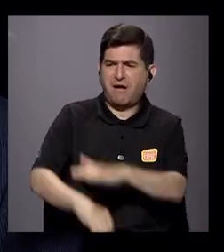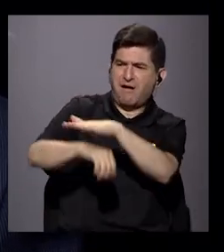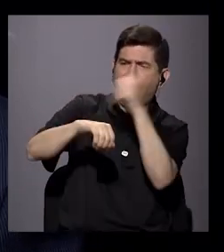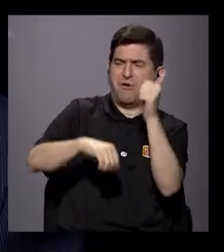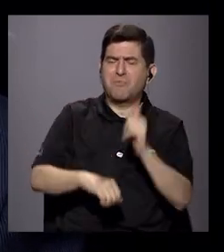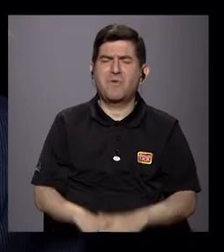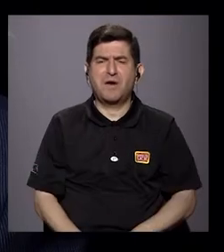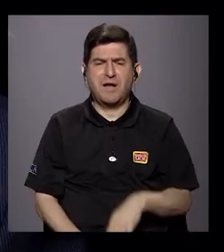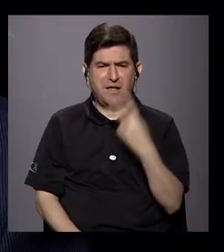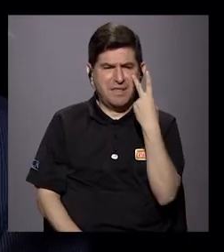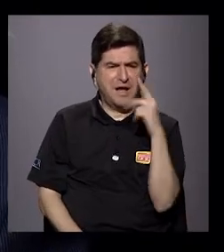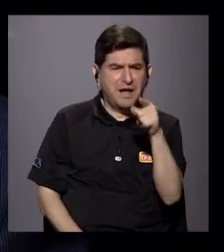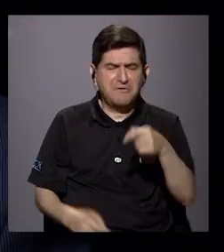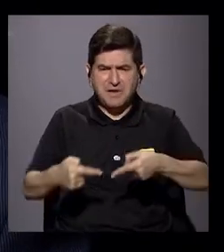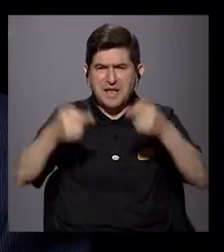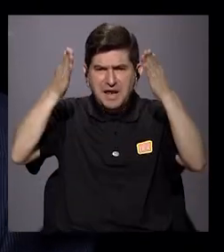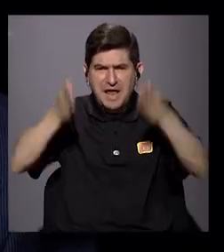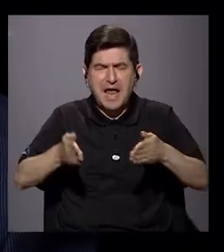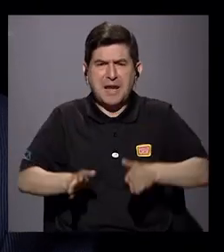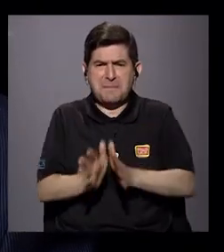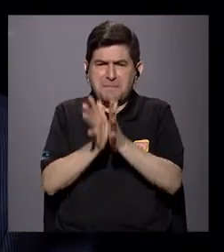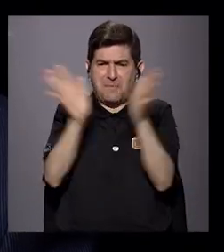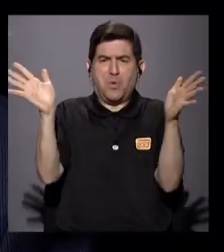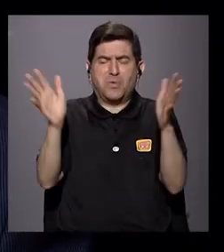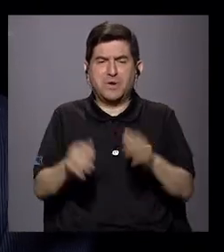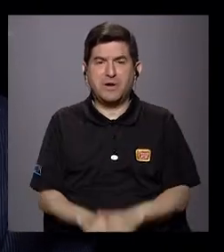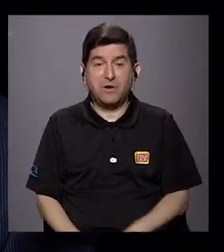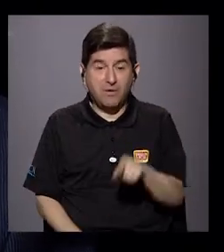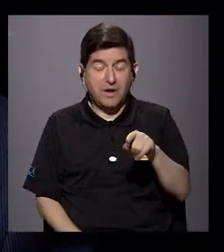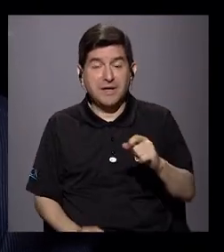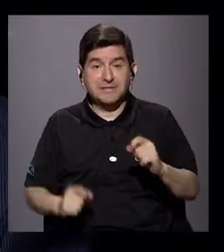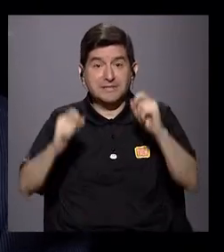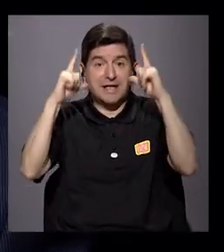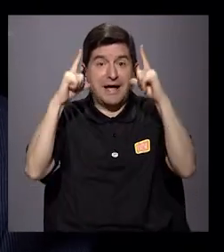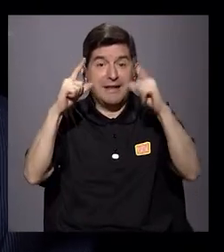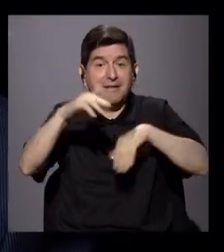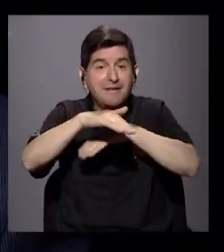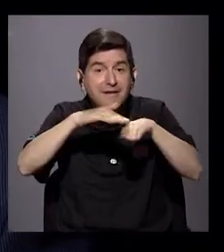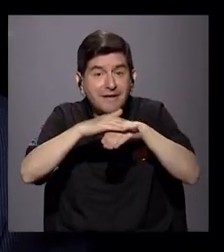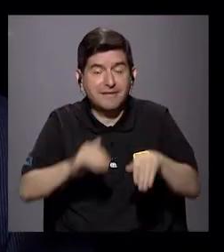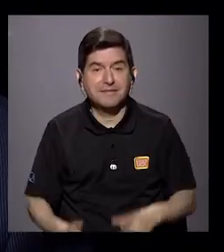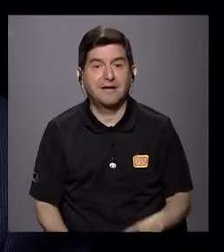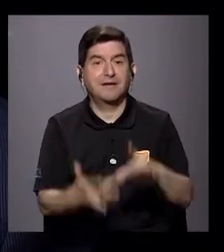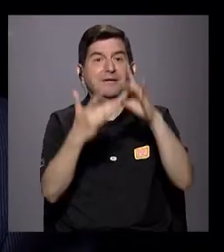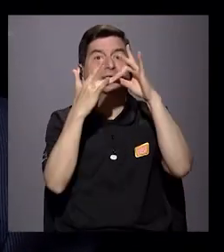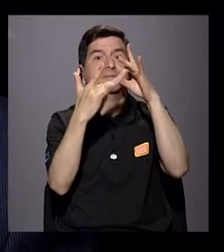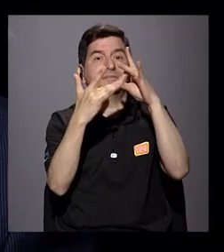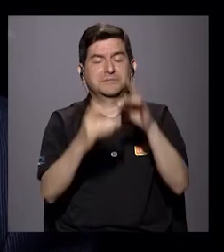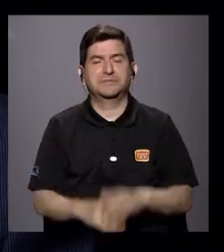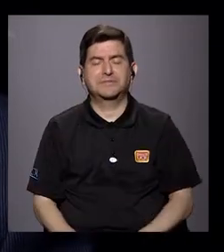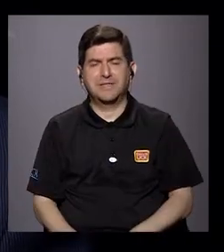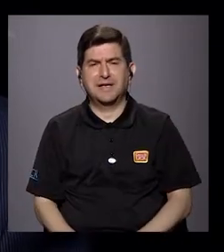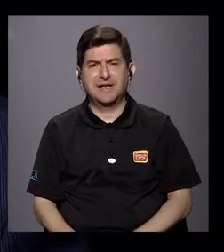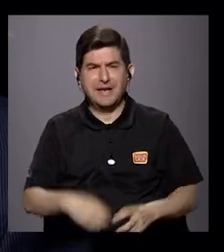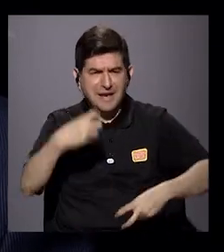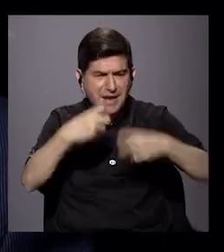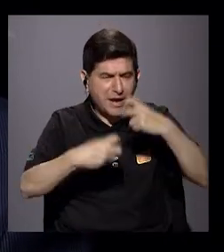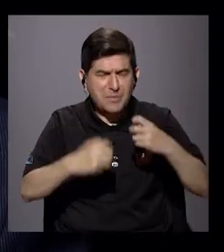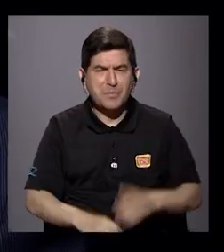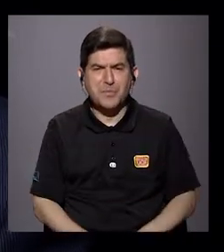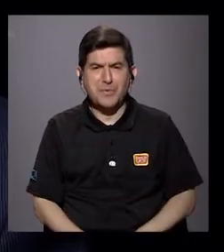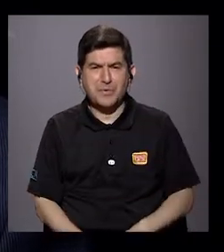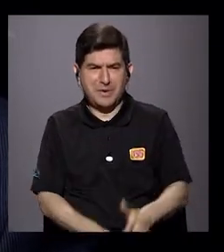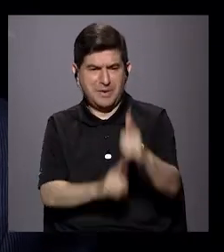enemigos públicos, es interesante porque esa es una alerta fundamental, sobre todo en conflictos